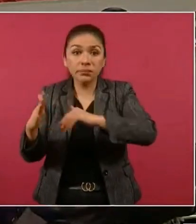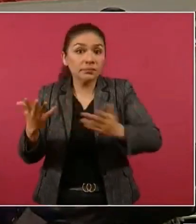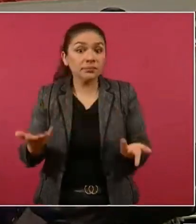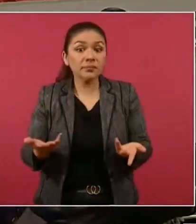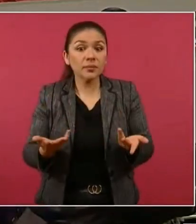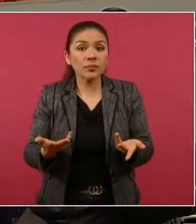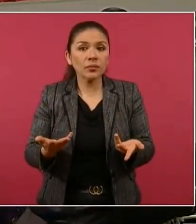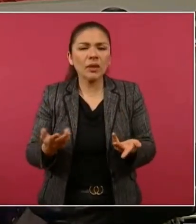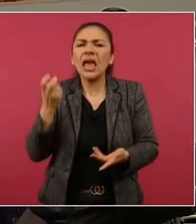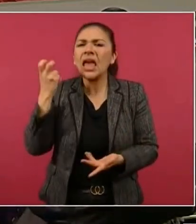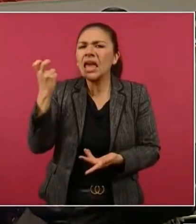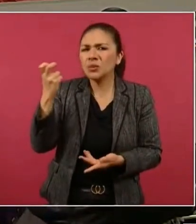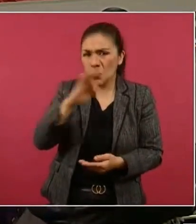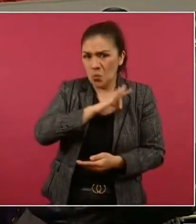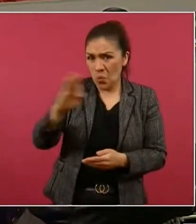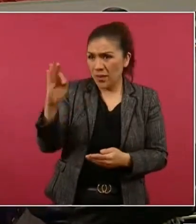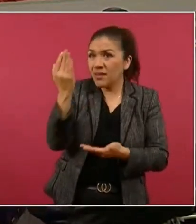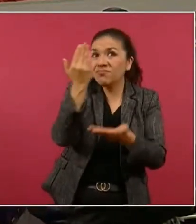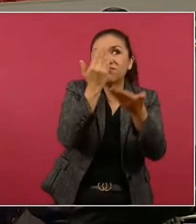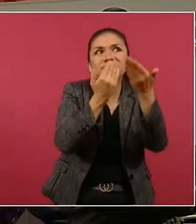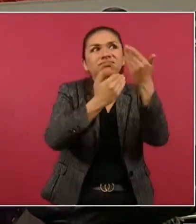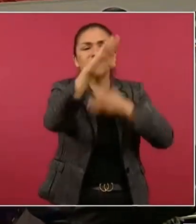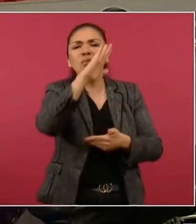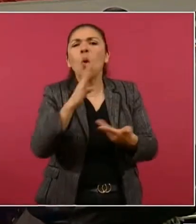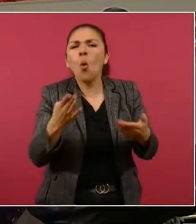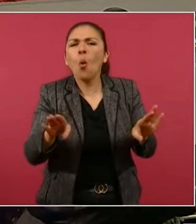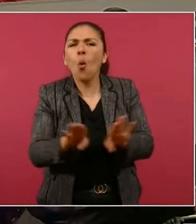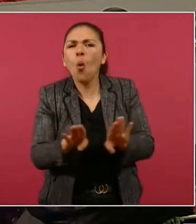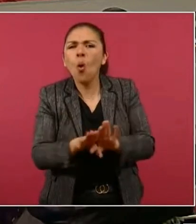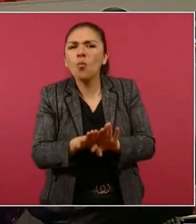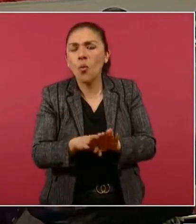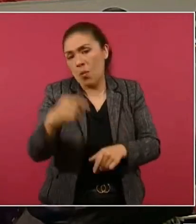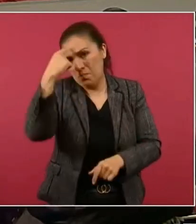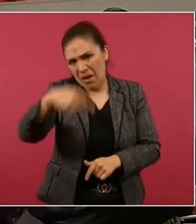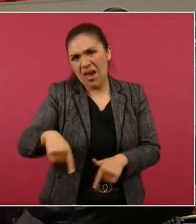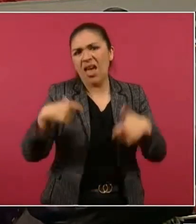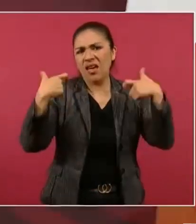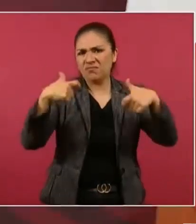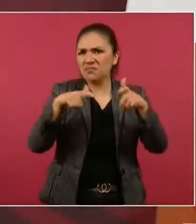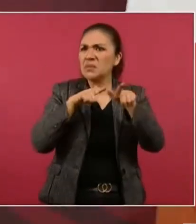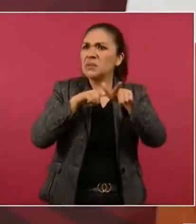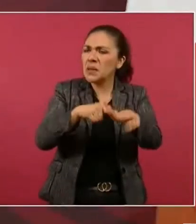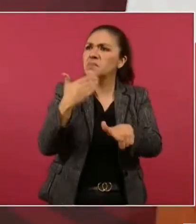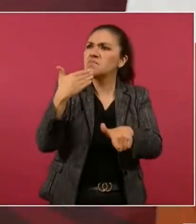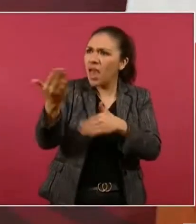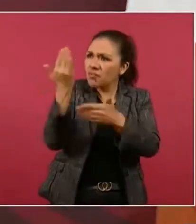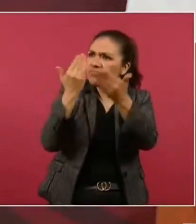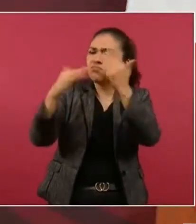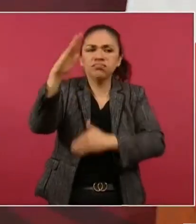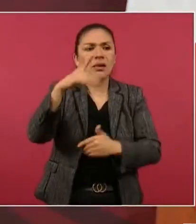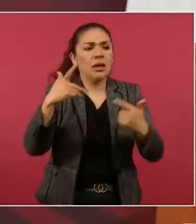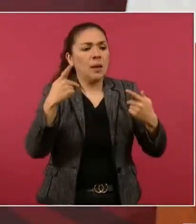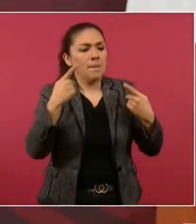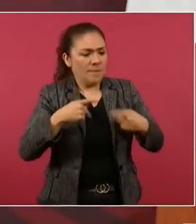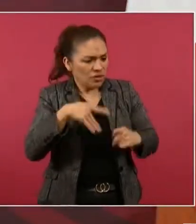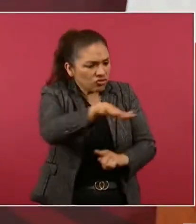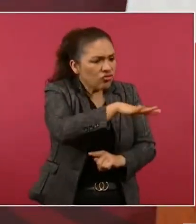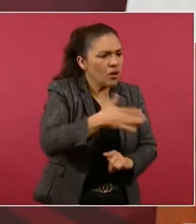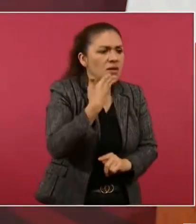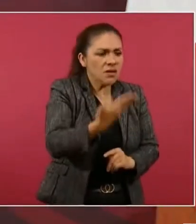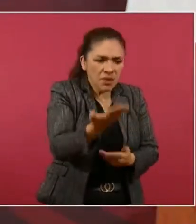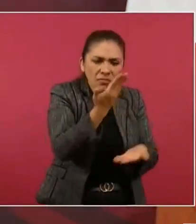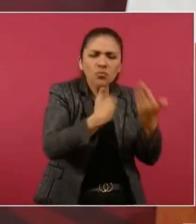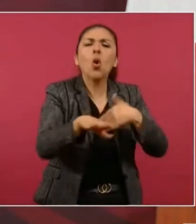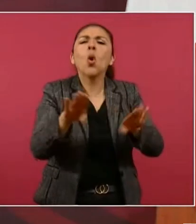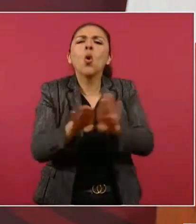¿Y cómo es que se logra que le vaya bien a los de arriba y les vaya bien a los de abajo? ¿Por qué lo